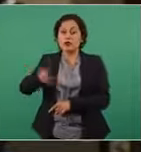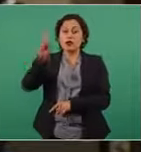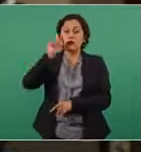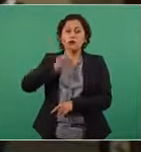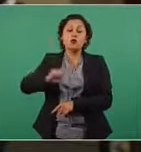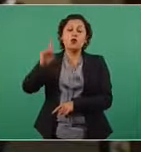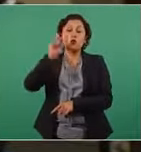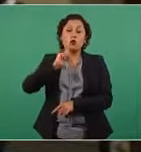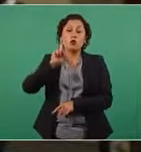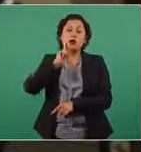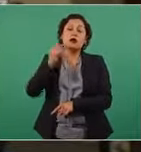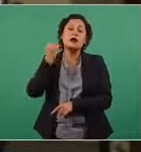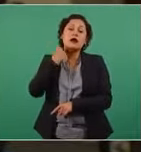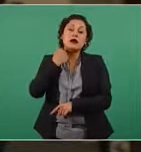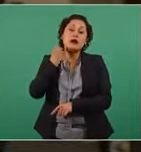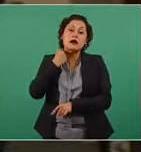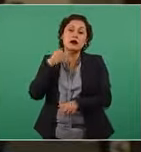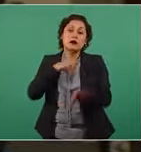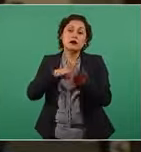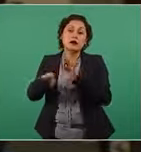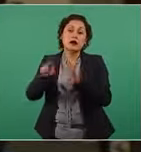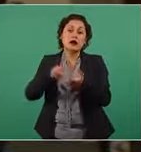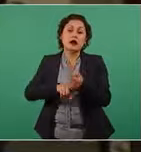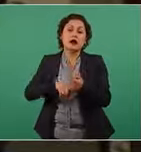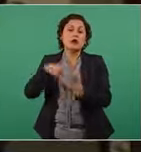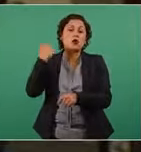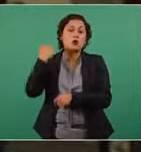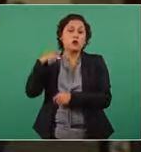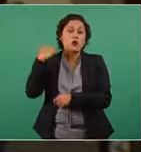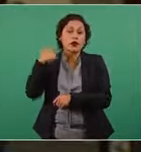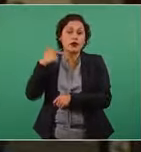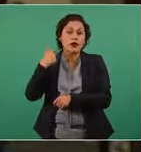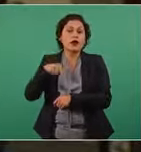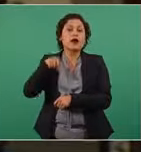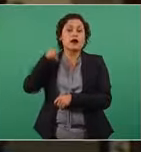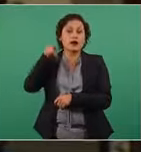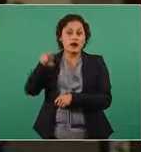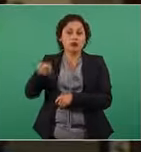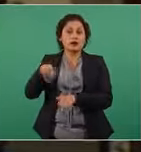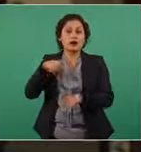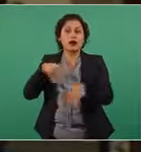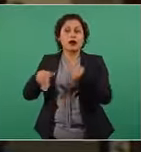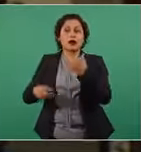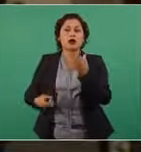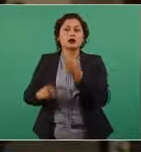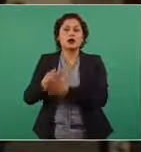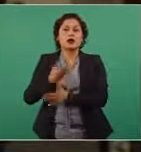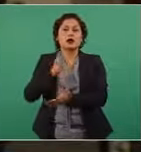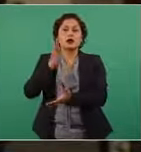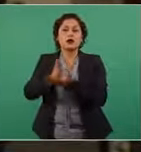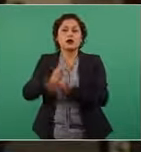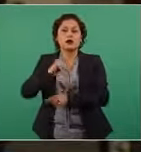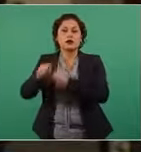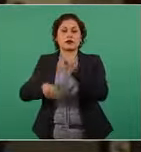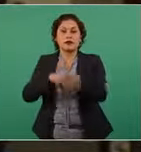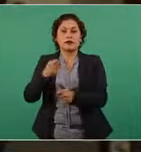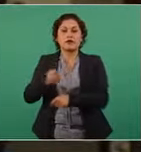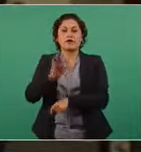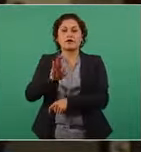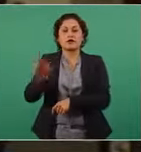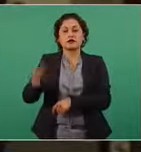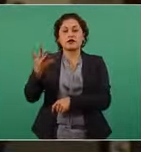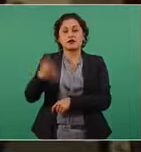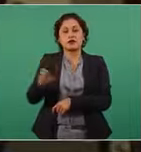de Guadalajara a la que ella salió a la tienda el 10 de septiembre y hasta el día de hoy no ha aparecido